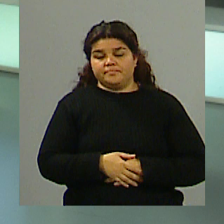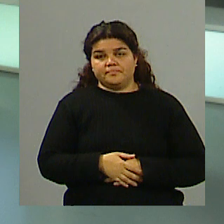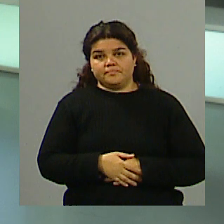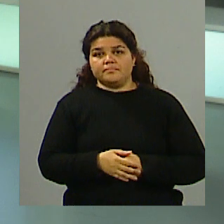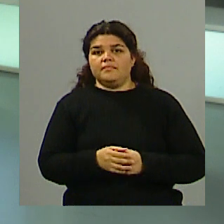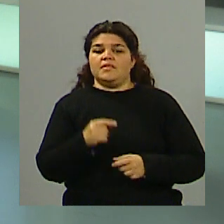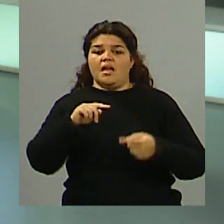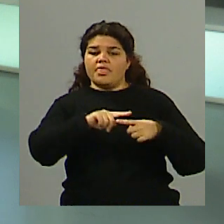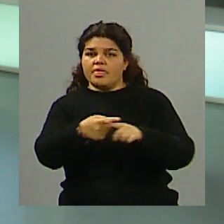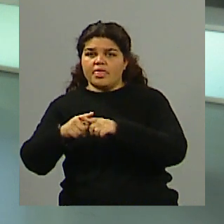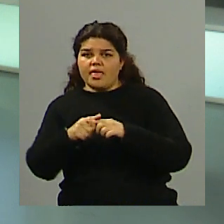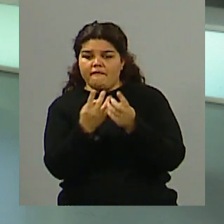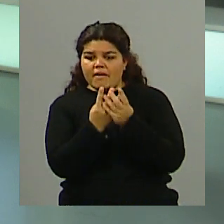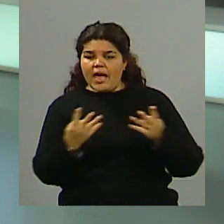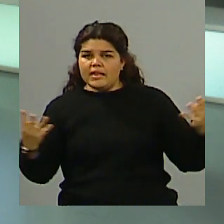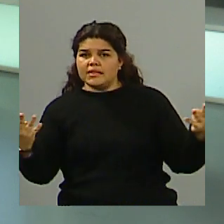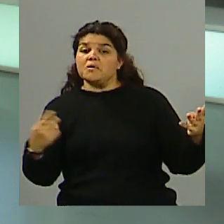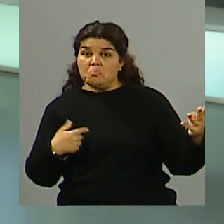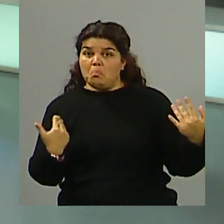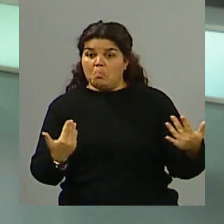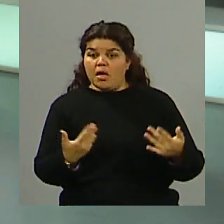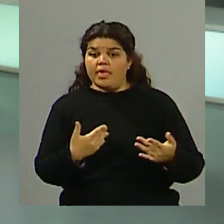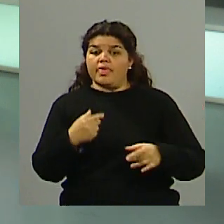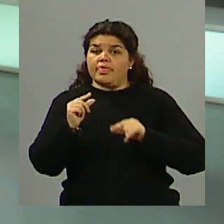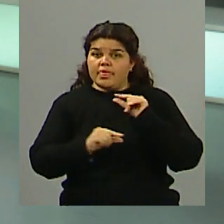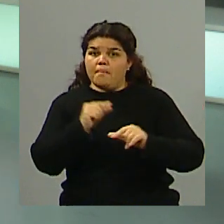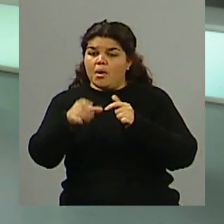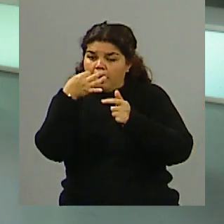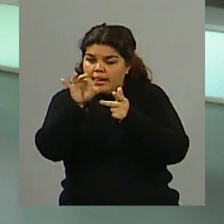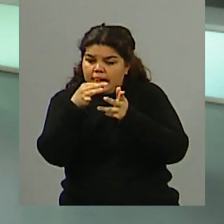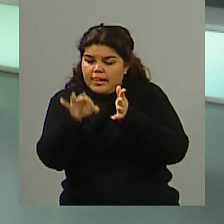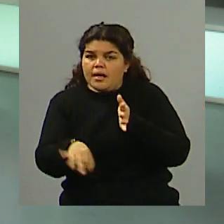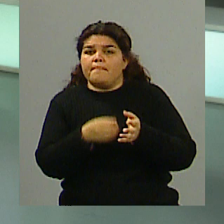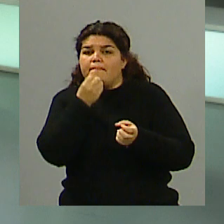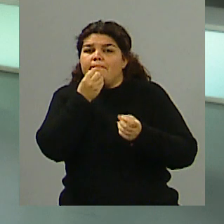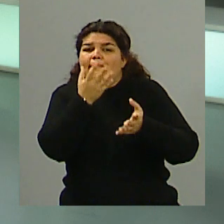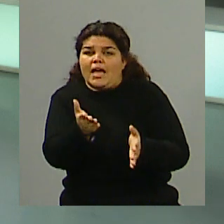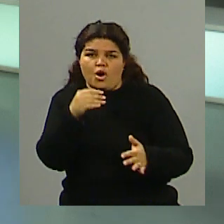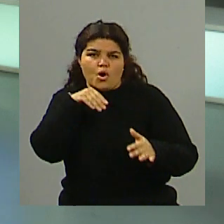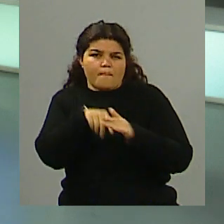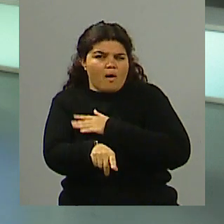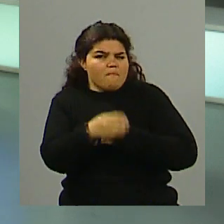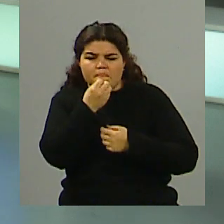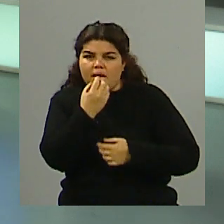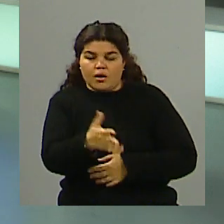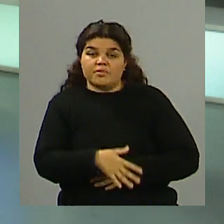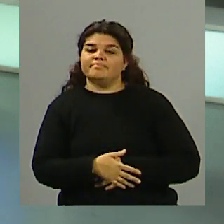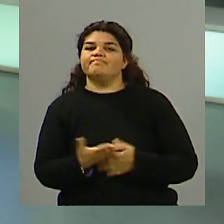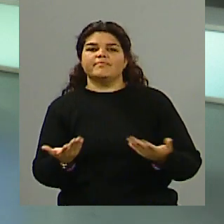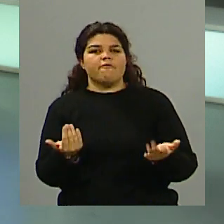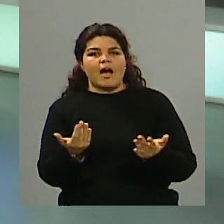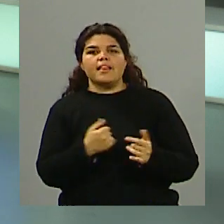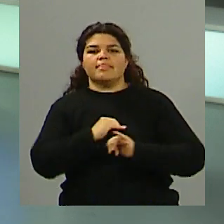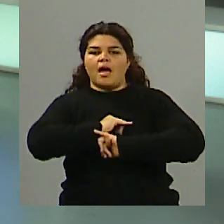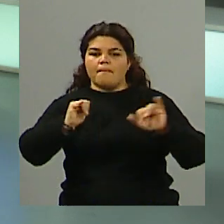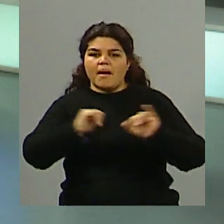supuesto. Sí, sin dudas. La idea es que haya un mensaje mucho más claro, mayores propuestas,